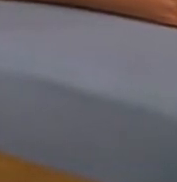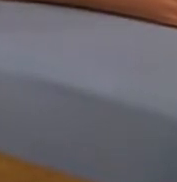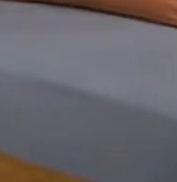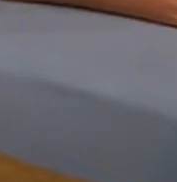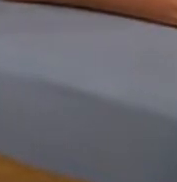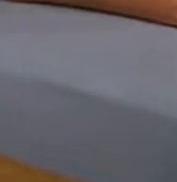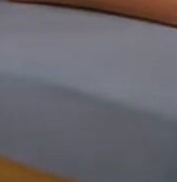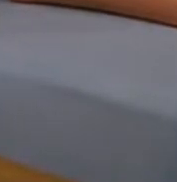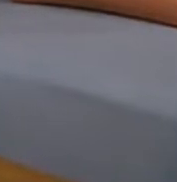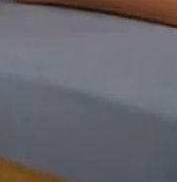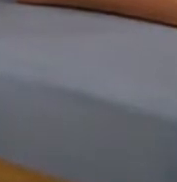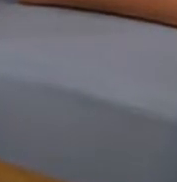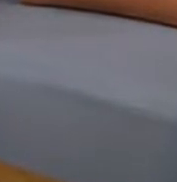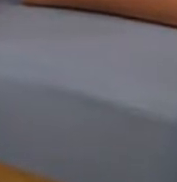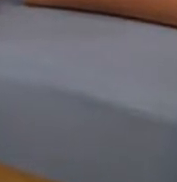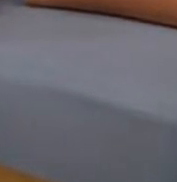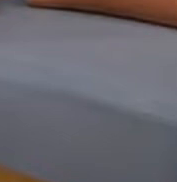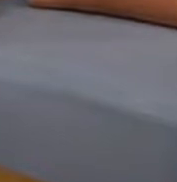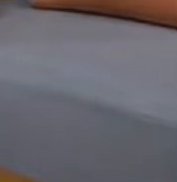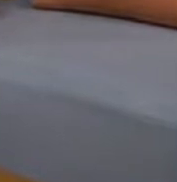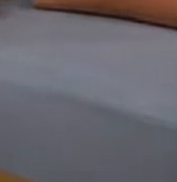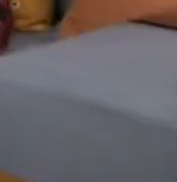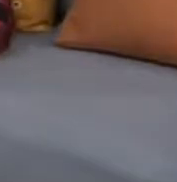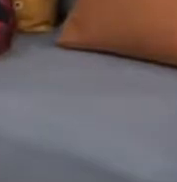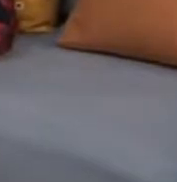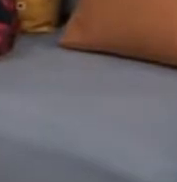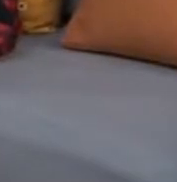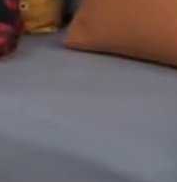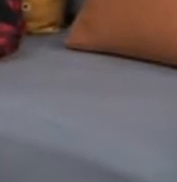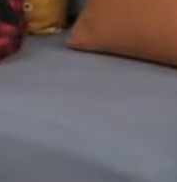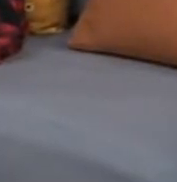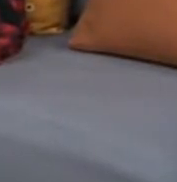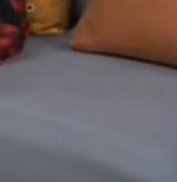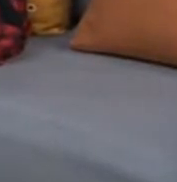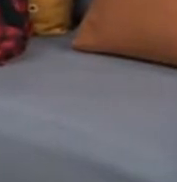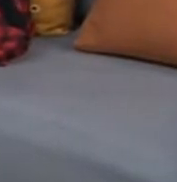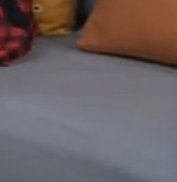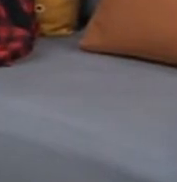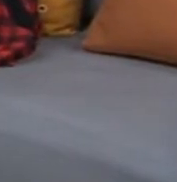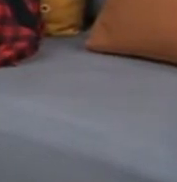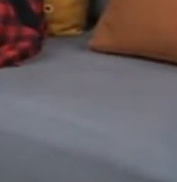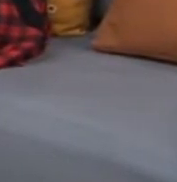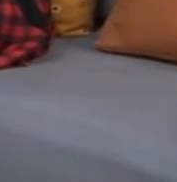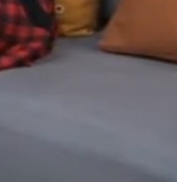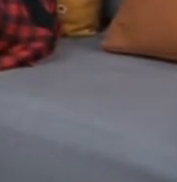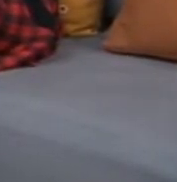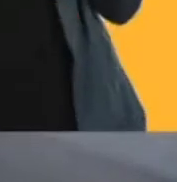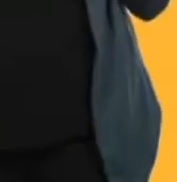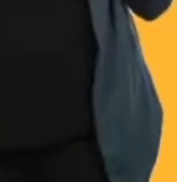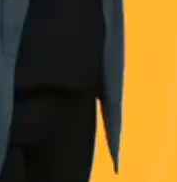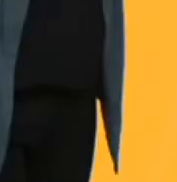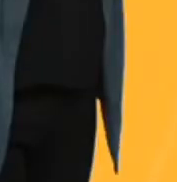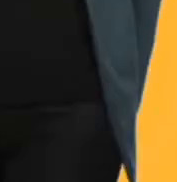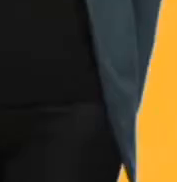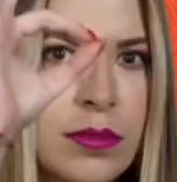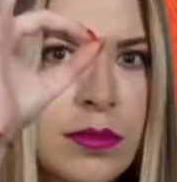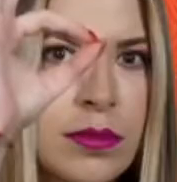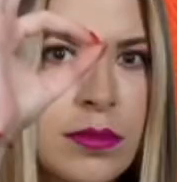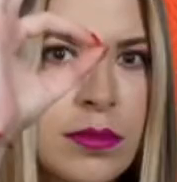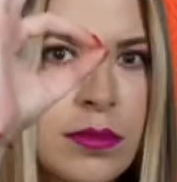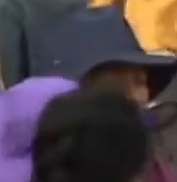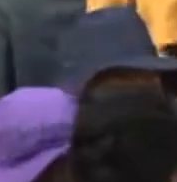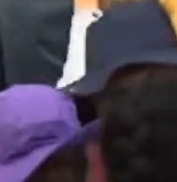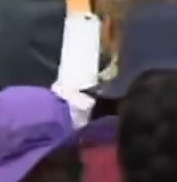de distintas generaciones, cómo lo vive, cómo lo vivimos entre mujeres. Y no vamos a hablar de esos temas recurrentes de mujeres en revistas femeninas. El nido.